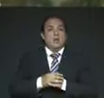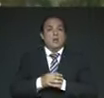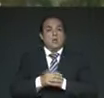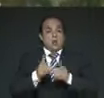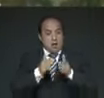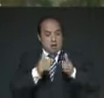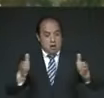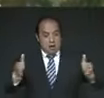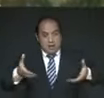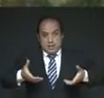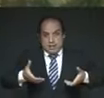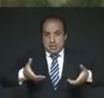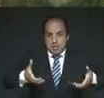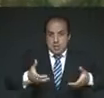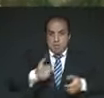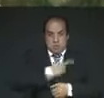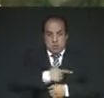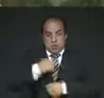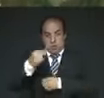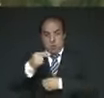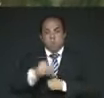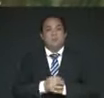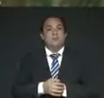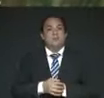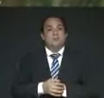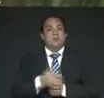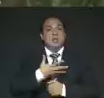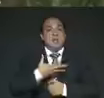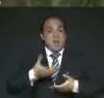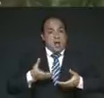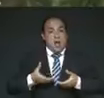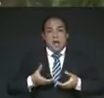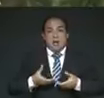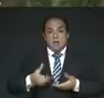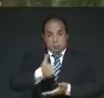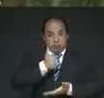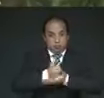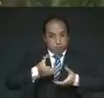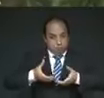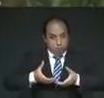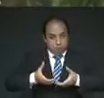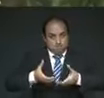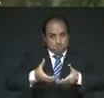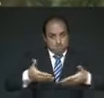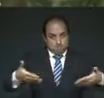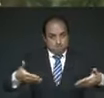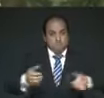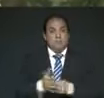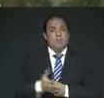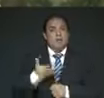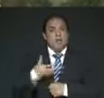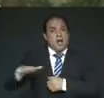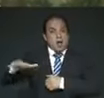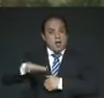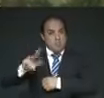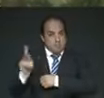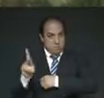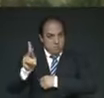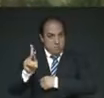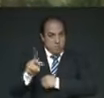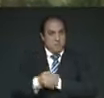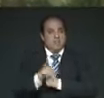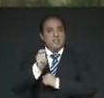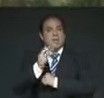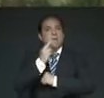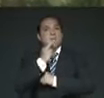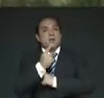me gusta ese nombre, pasar de una ciudad de ejes viales a una ciudad de grandes avenidas, que involucran espacio público, implican mejor